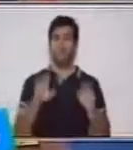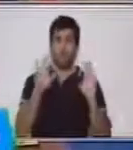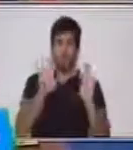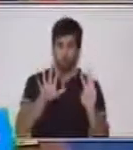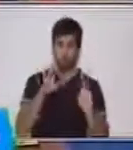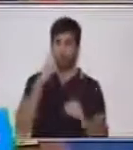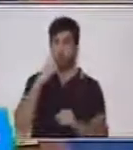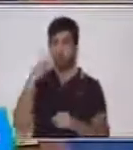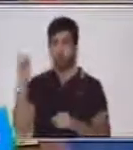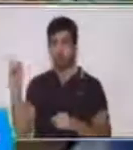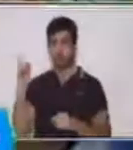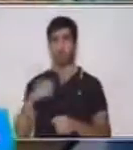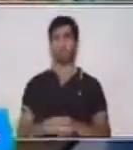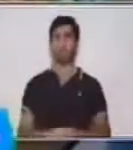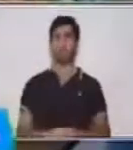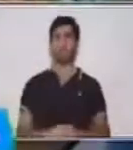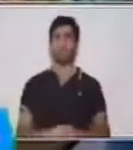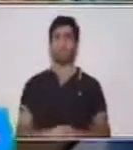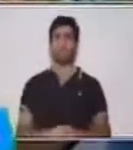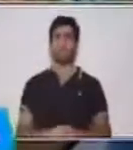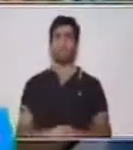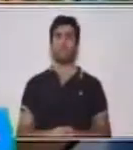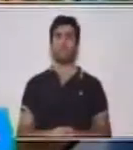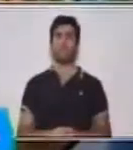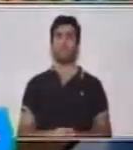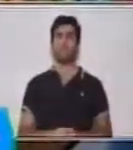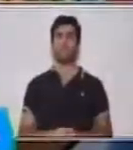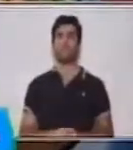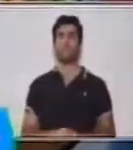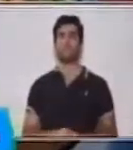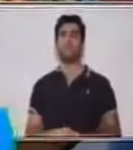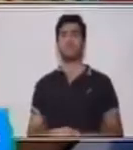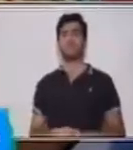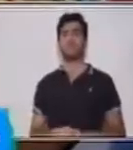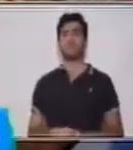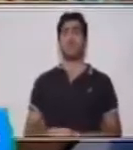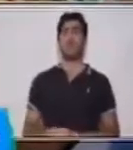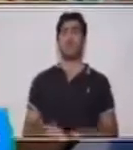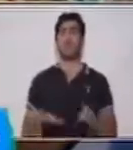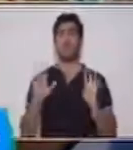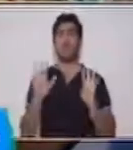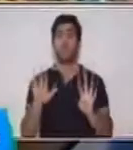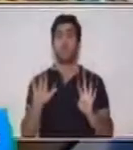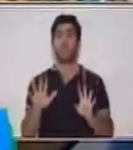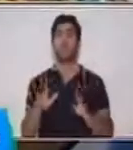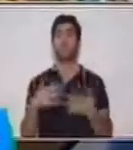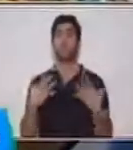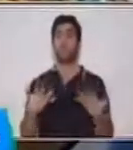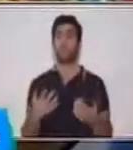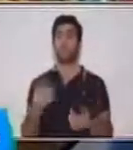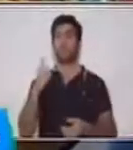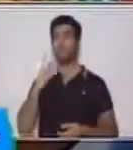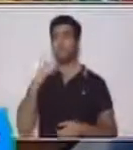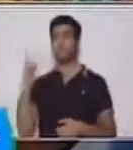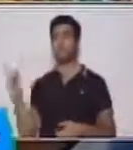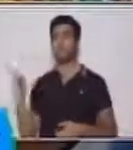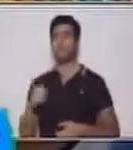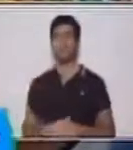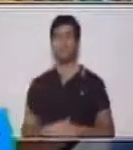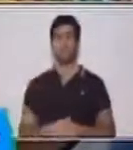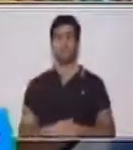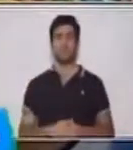ocho, una barra y tres puntos que representa el ocho, nueve, una barra